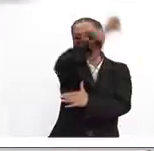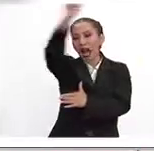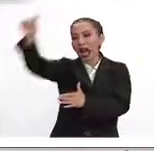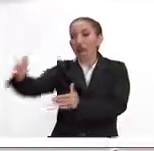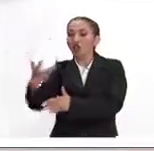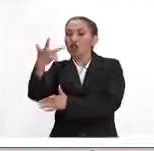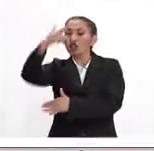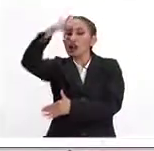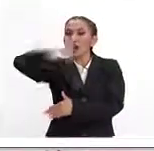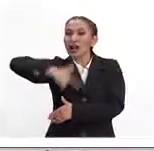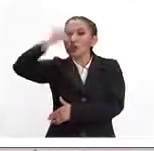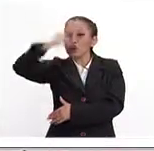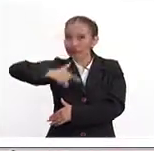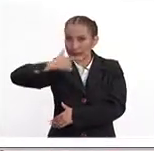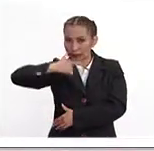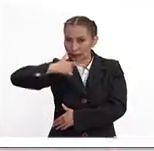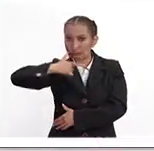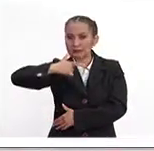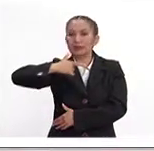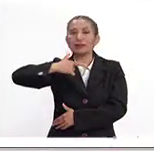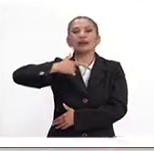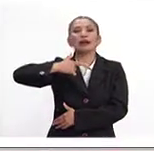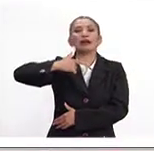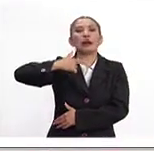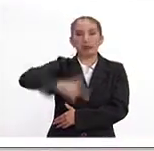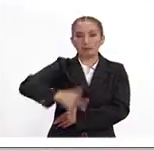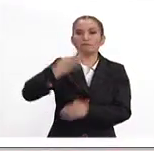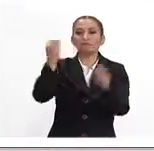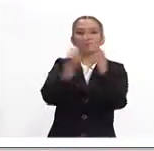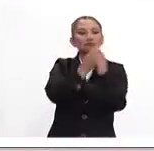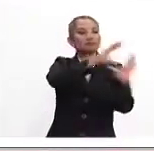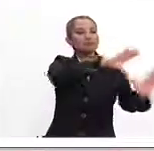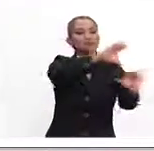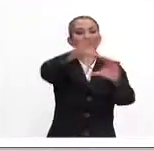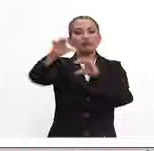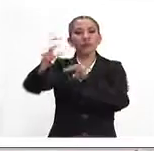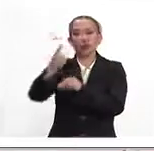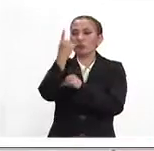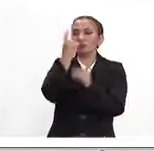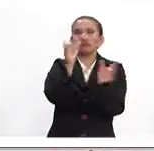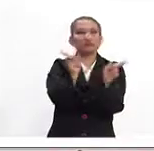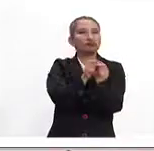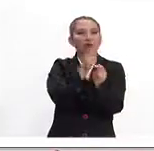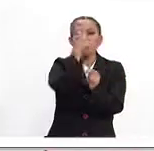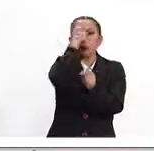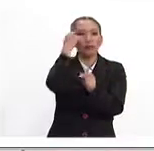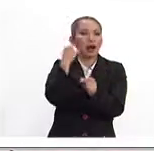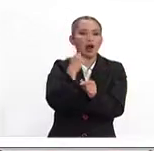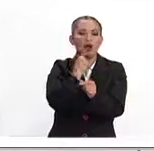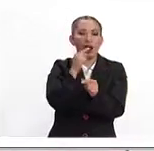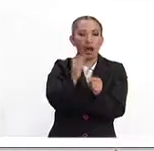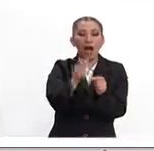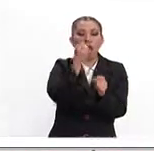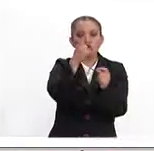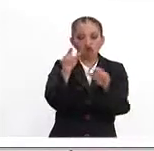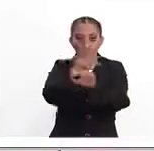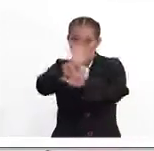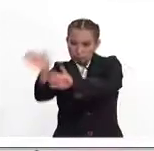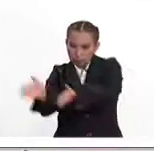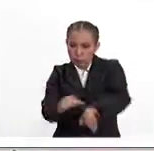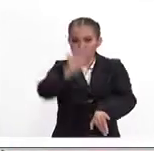a las 8 de la noche. Perfecto. La capacitación, repito, dura solamente media hora para las personas.